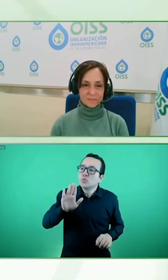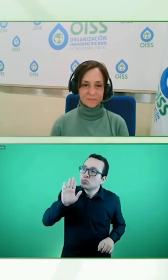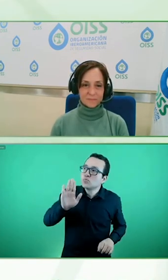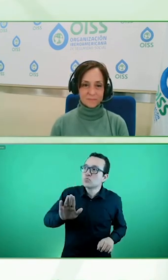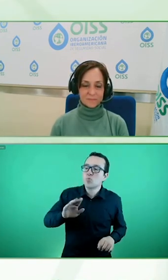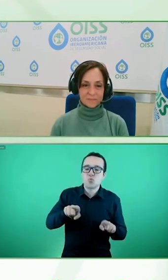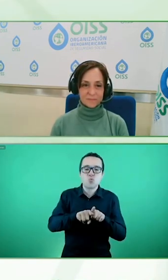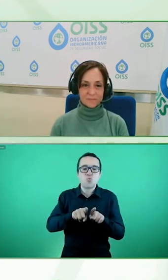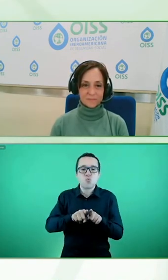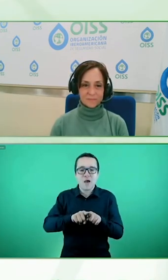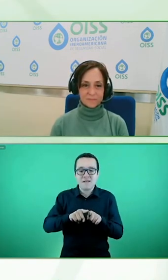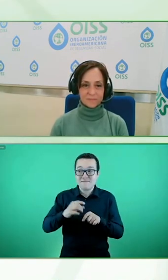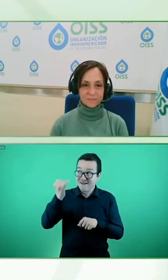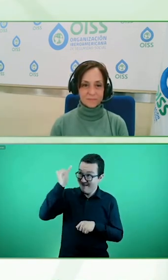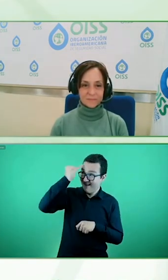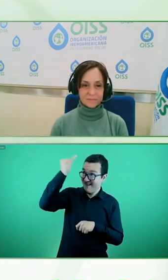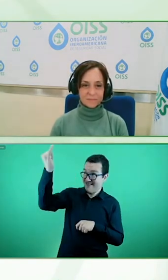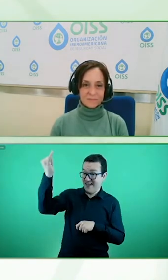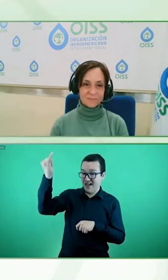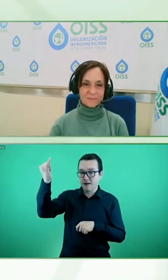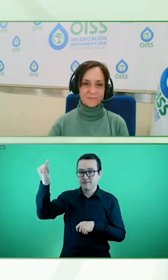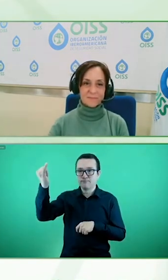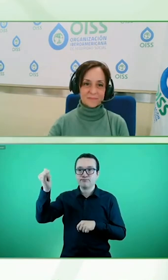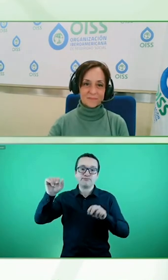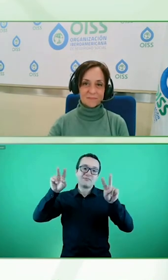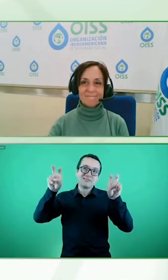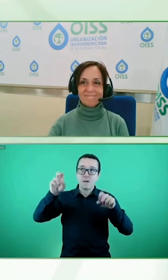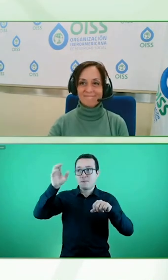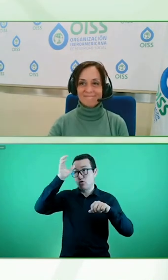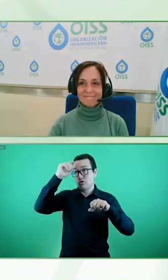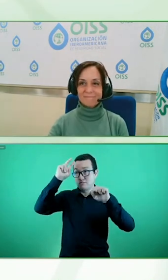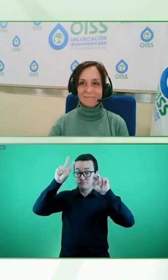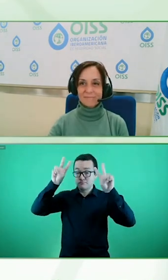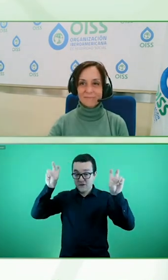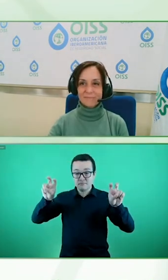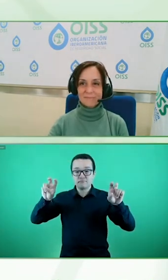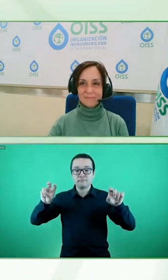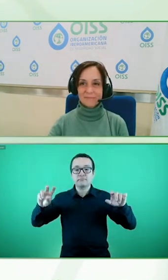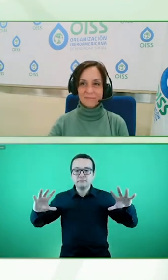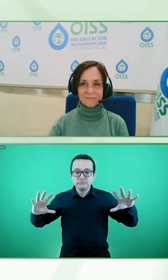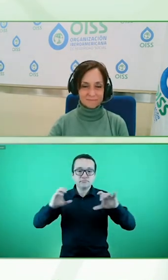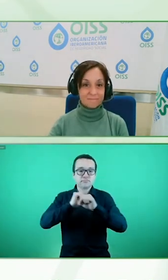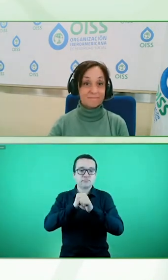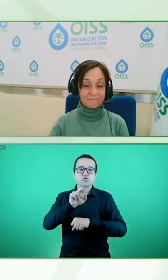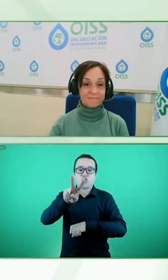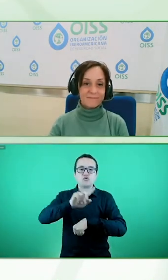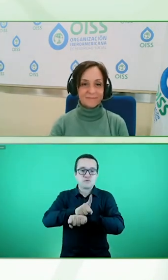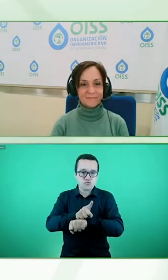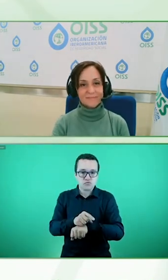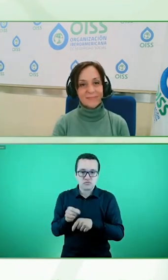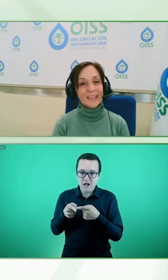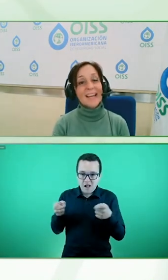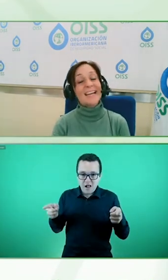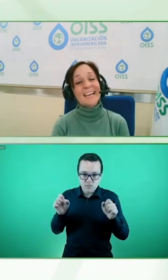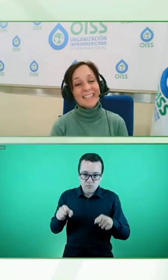nos están escuchando vamos a empezar con Ana si te pongo en este aprieto